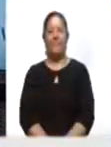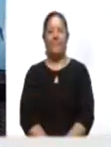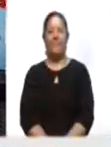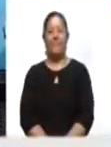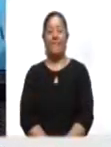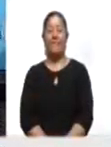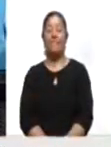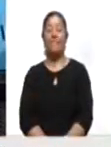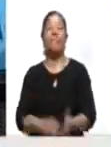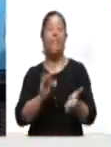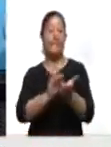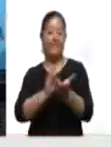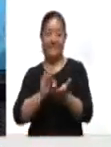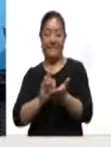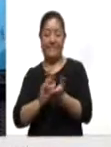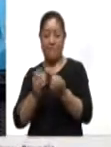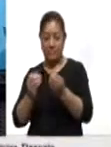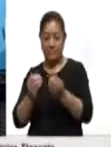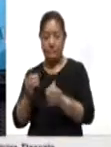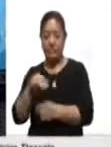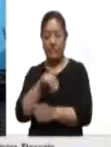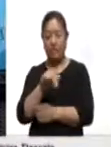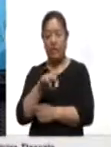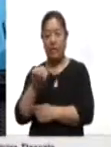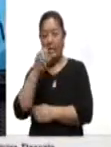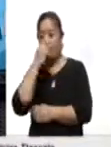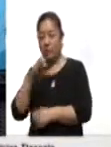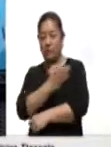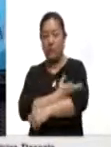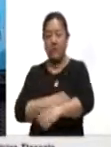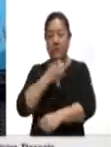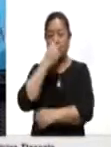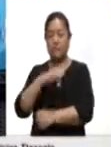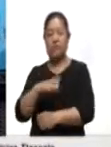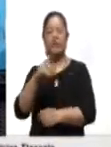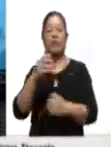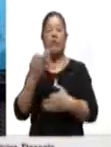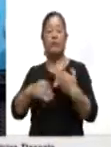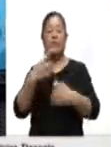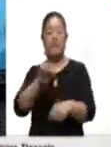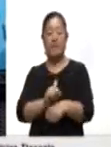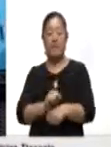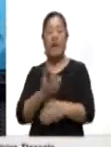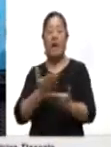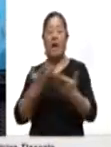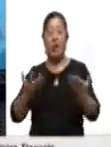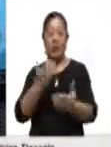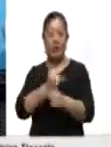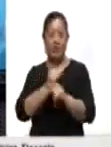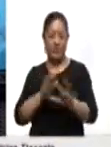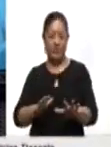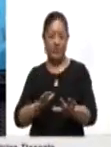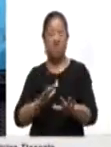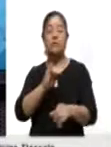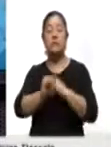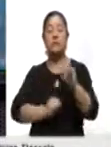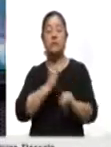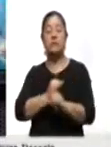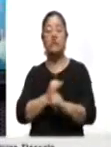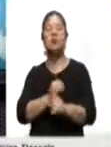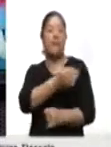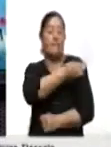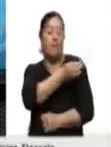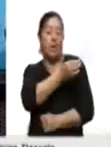Muchas gracias, Manuel. Excelente tarde y excelente fin de semana. Es momento de conocer la información internacional. Vacunan a educadores en